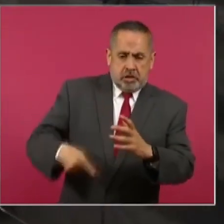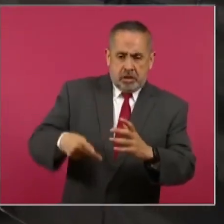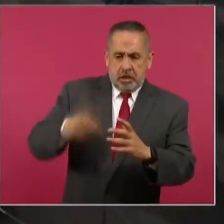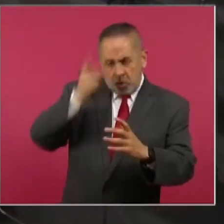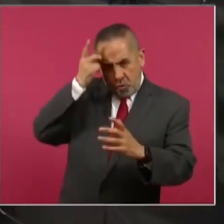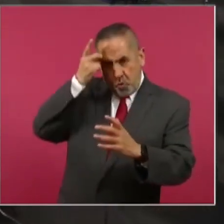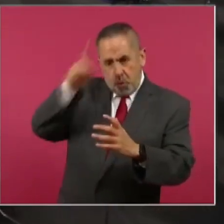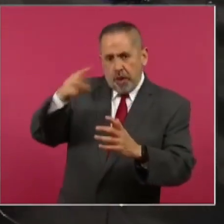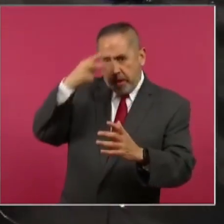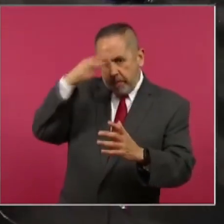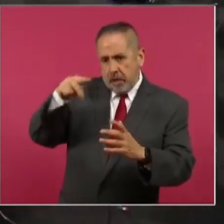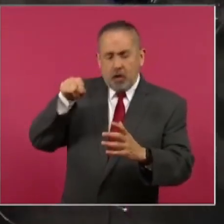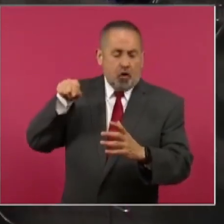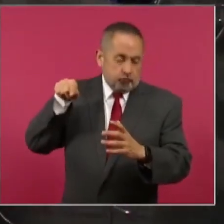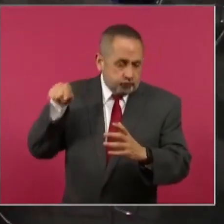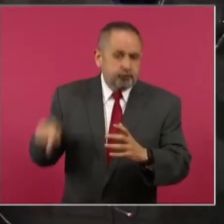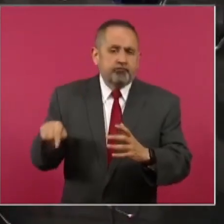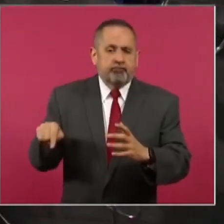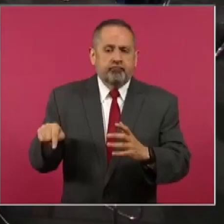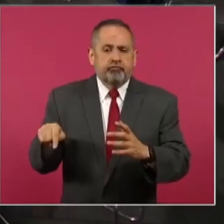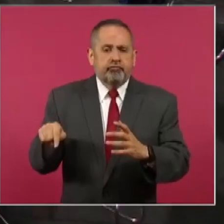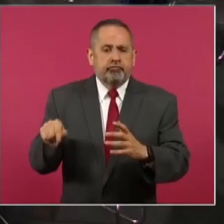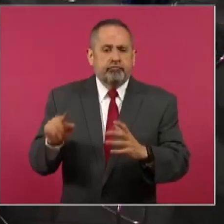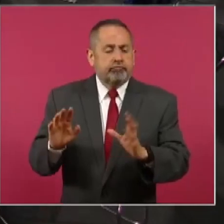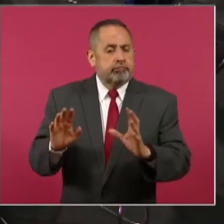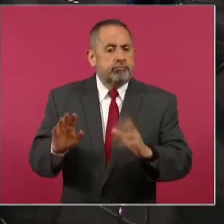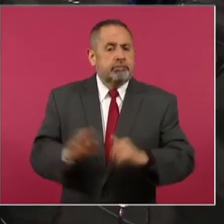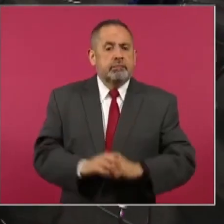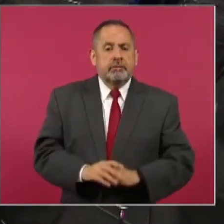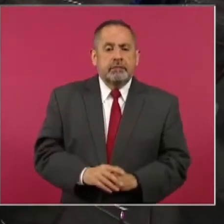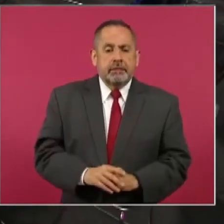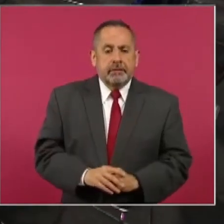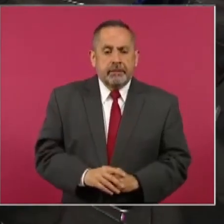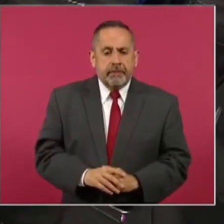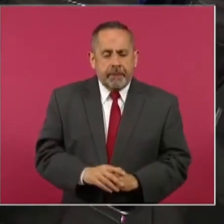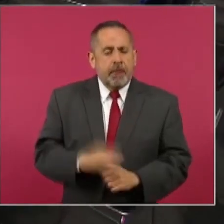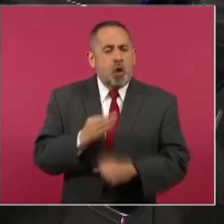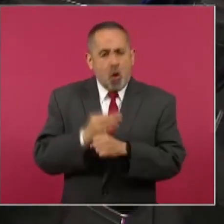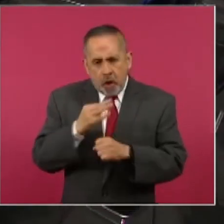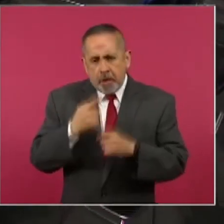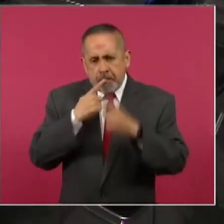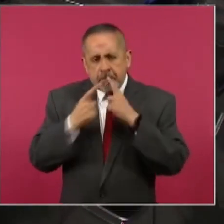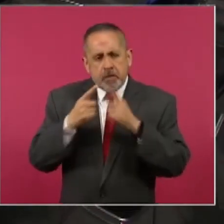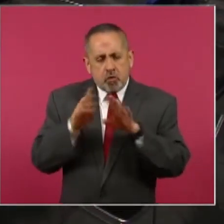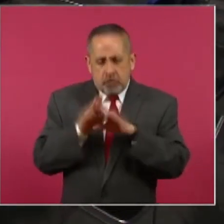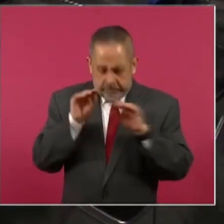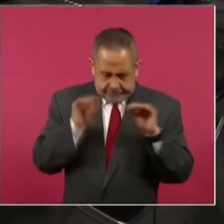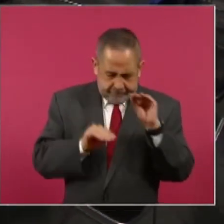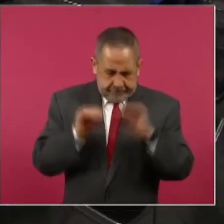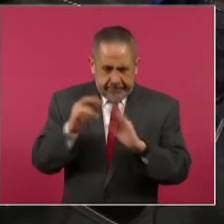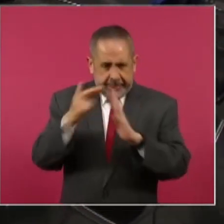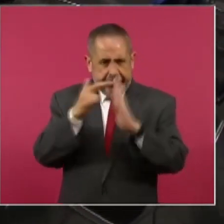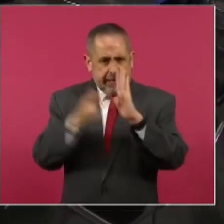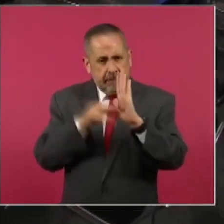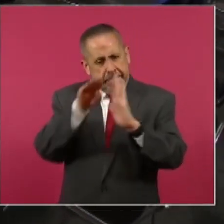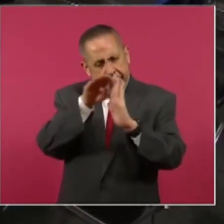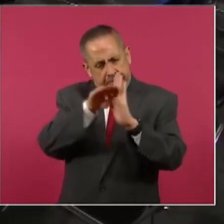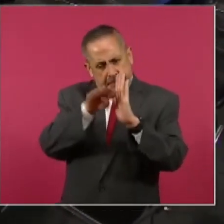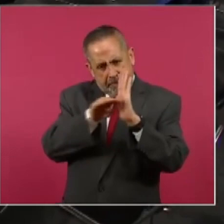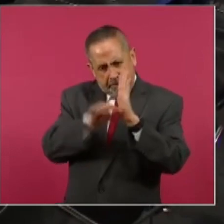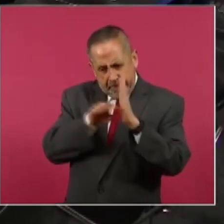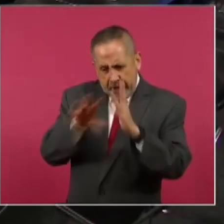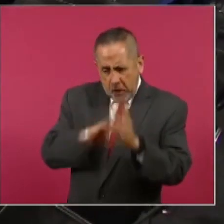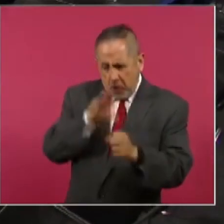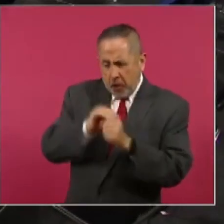la nación. Se está ya buscando la reglamentación en ese sentido